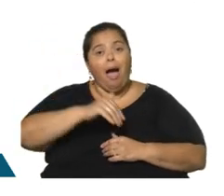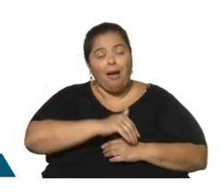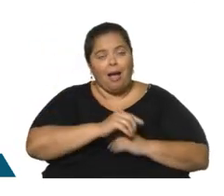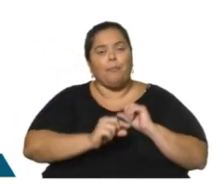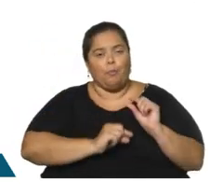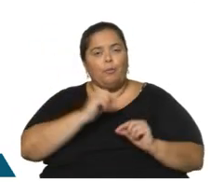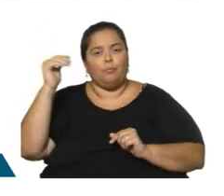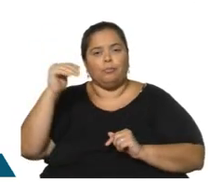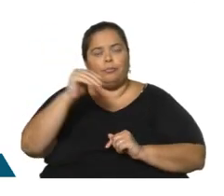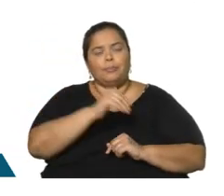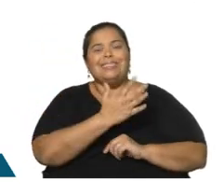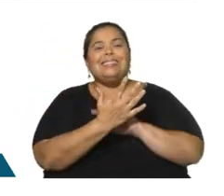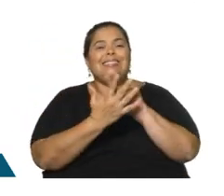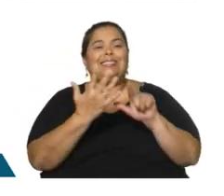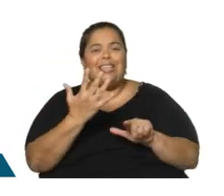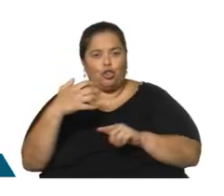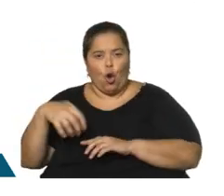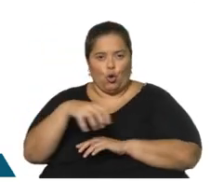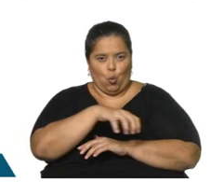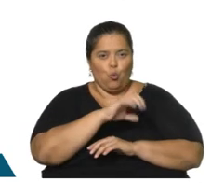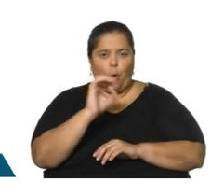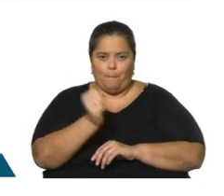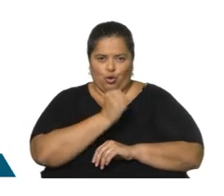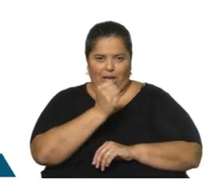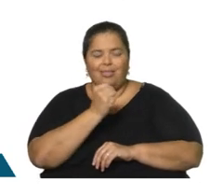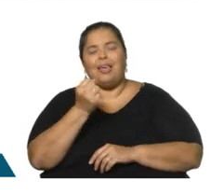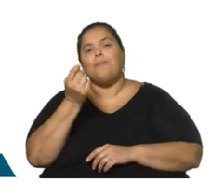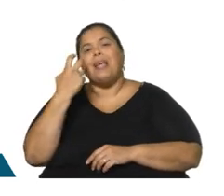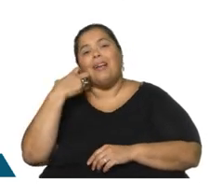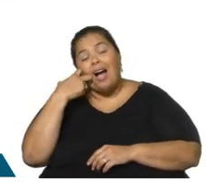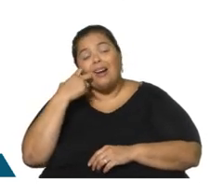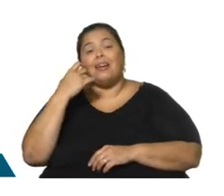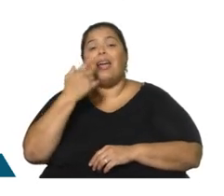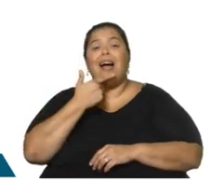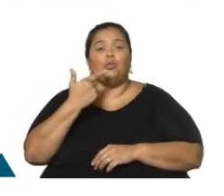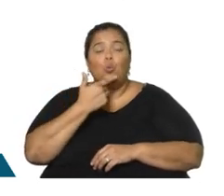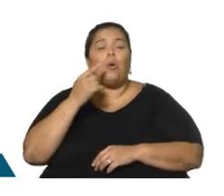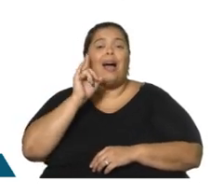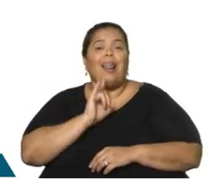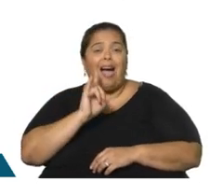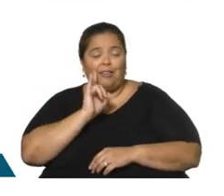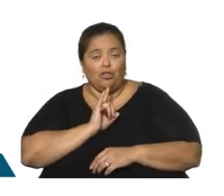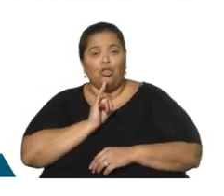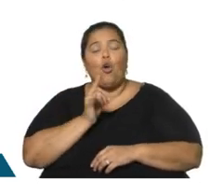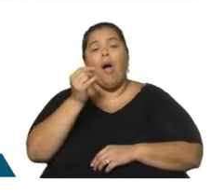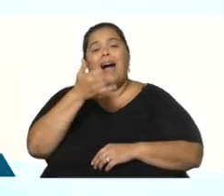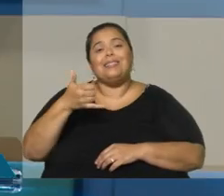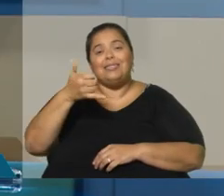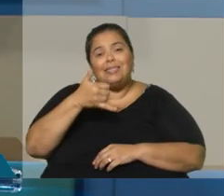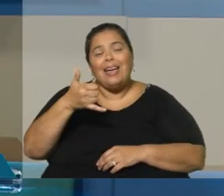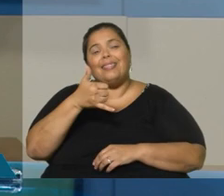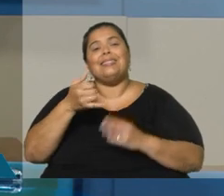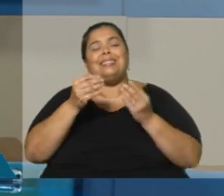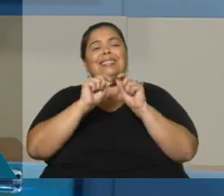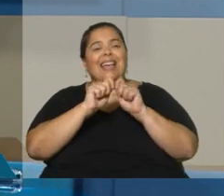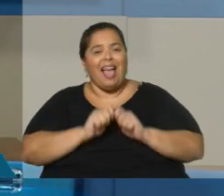cinco rubros, algunos de ellos clave para nosotros. Carne, azúcar, lácteos, aceites vegetales y cereales. Ese es el